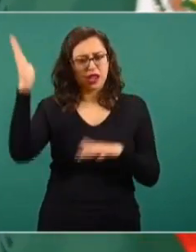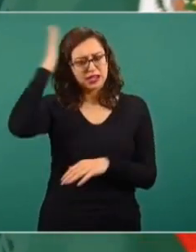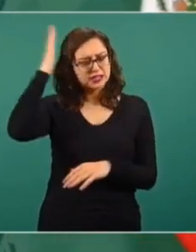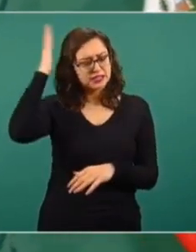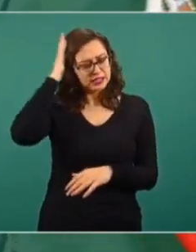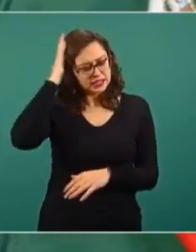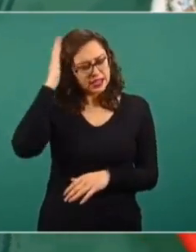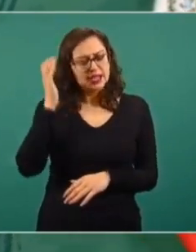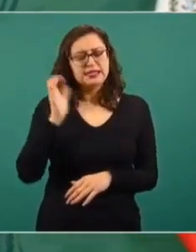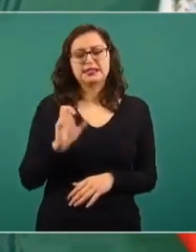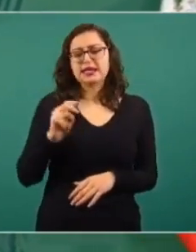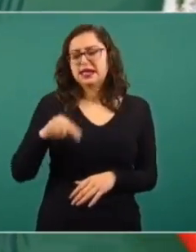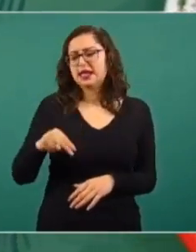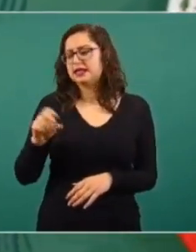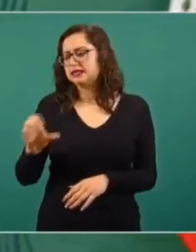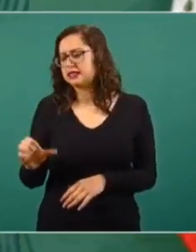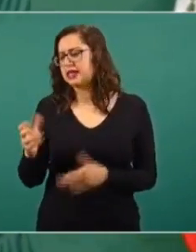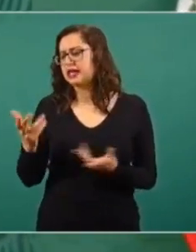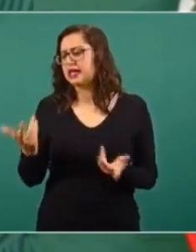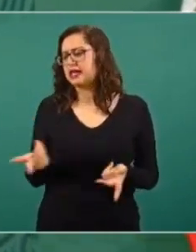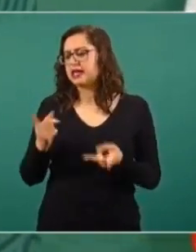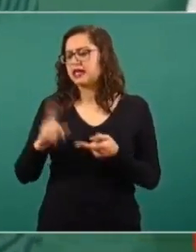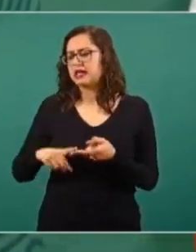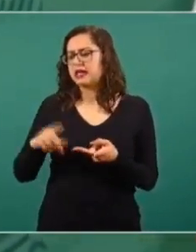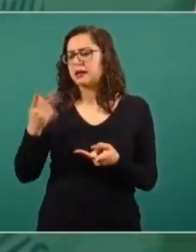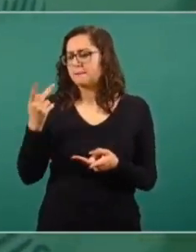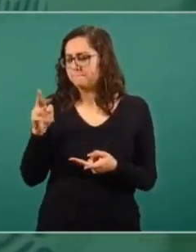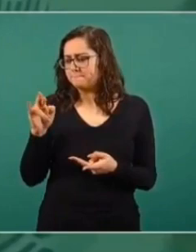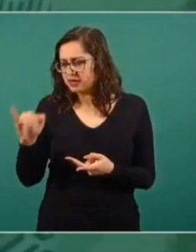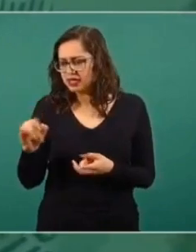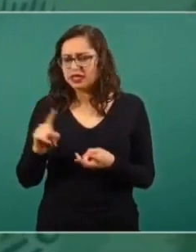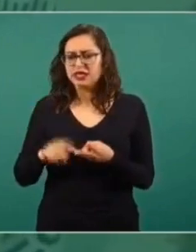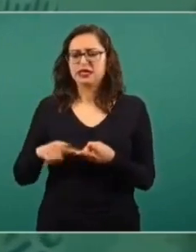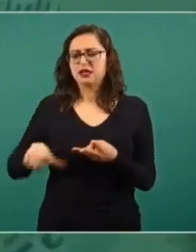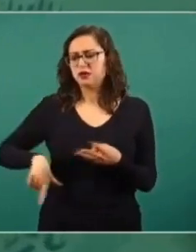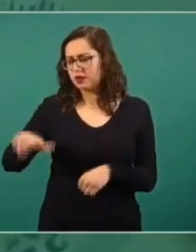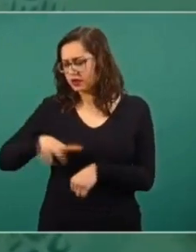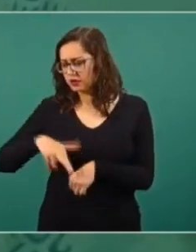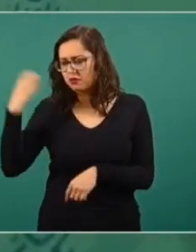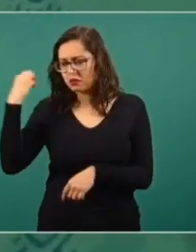PRI, gobernador de Oaxaca, no tengo mala opinión de él. O sea,